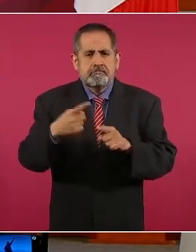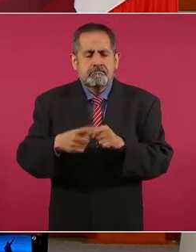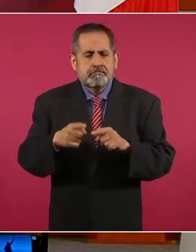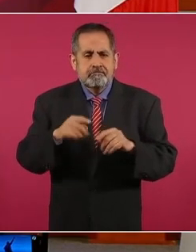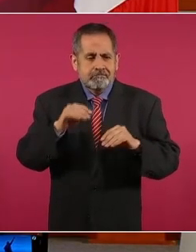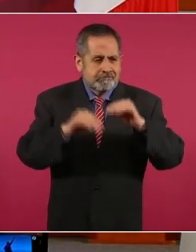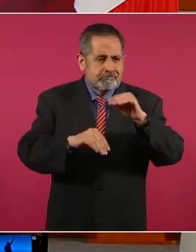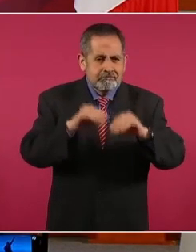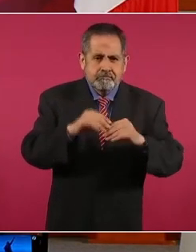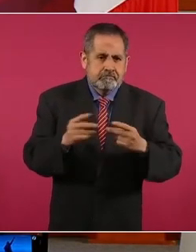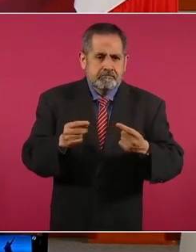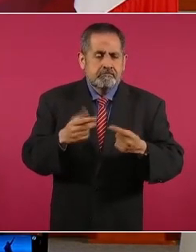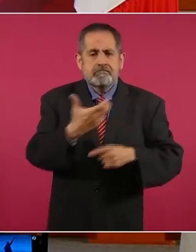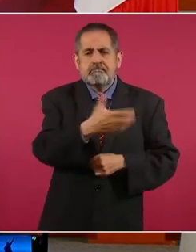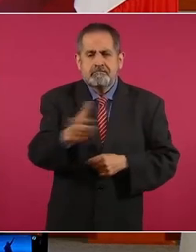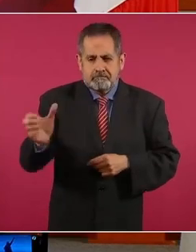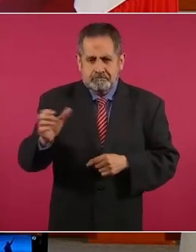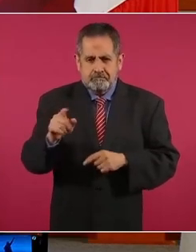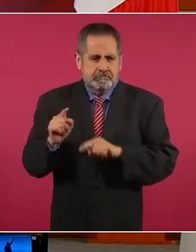actividades productivas del campo.